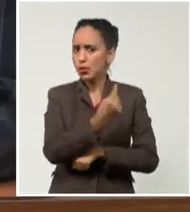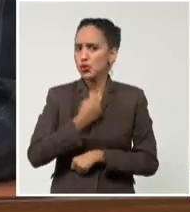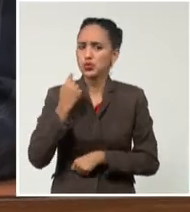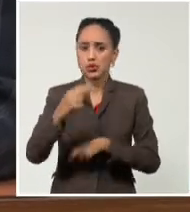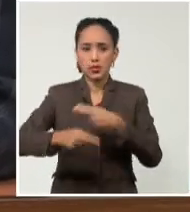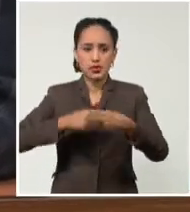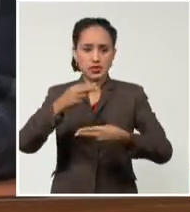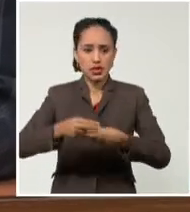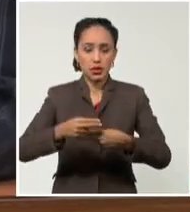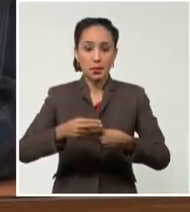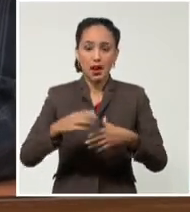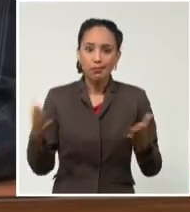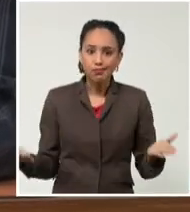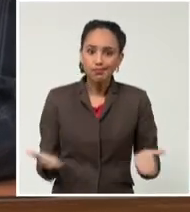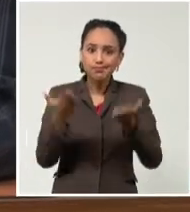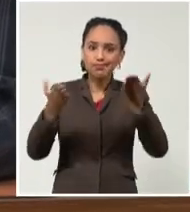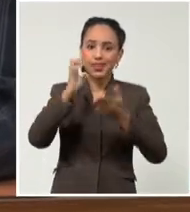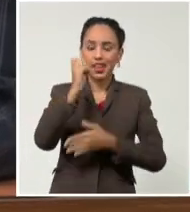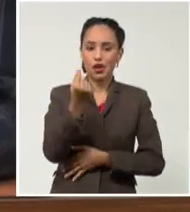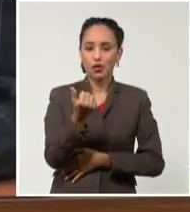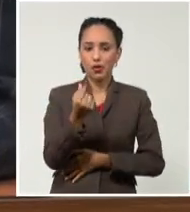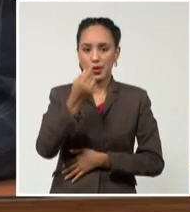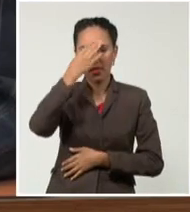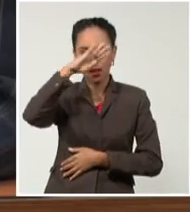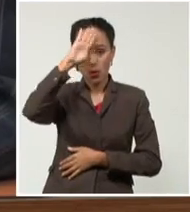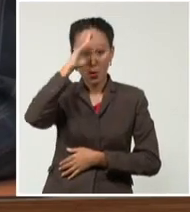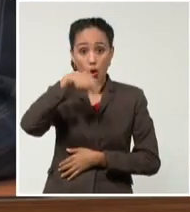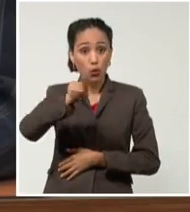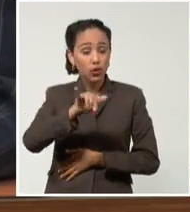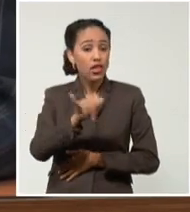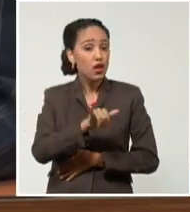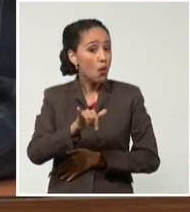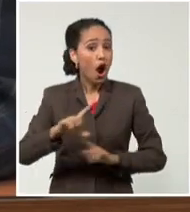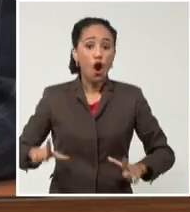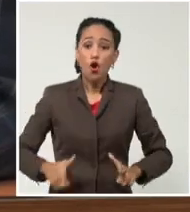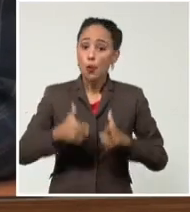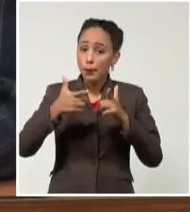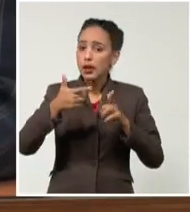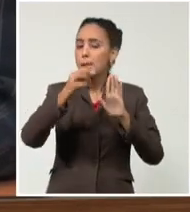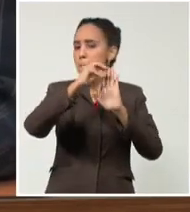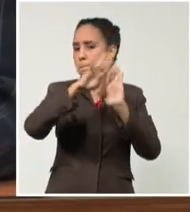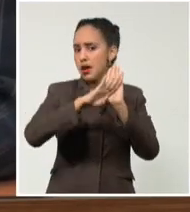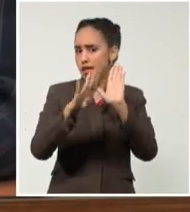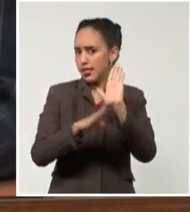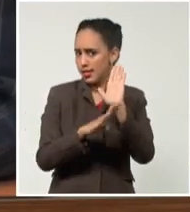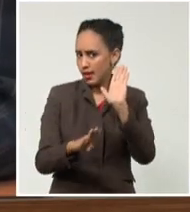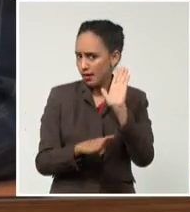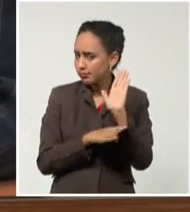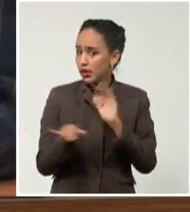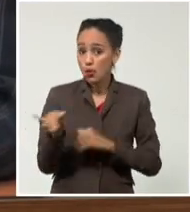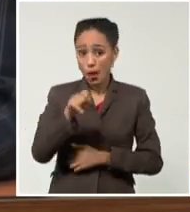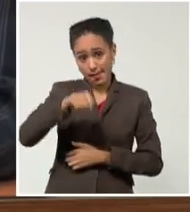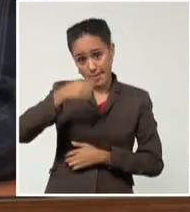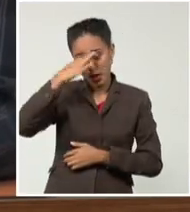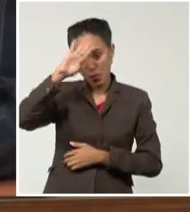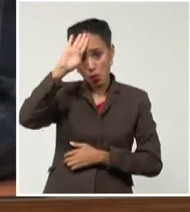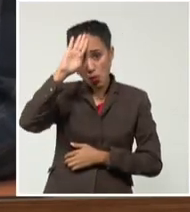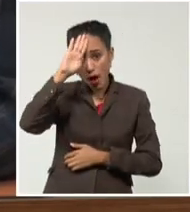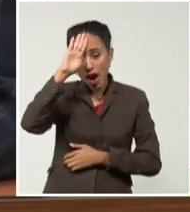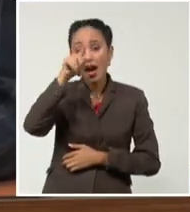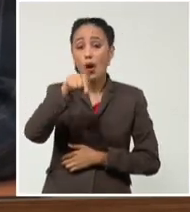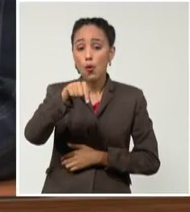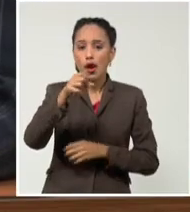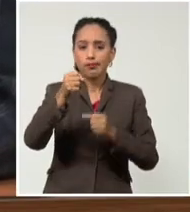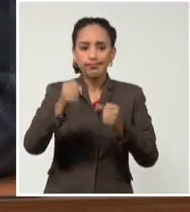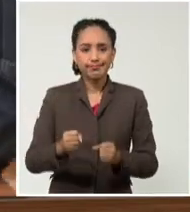la economía. Ustedes irán ahora a cumplir también los protocolos establecidos, la cuarentena que tendrán y después,